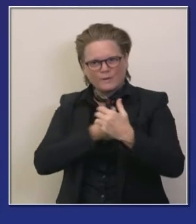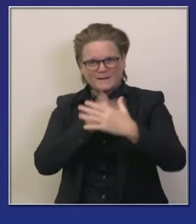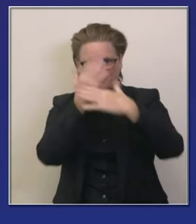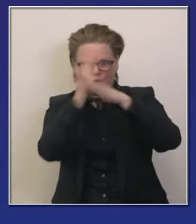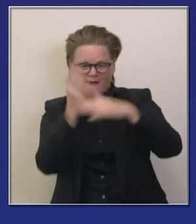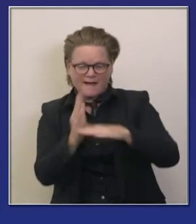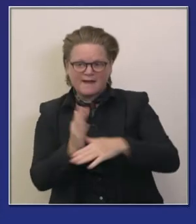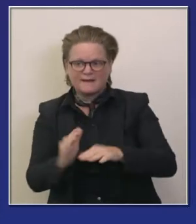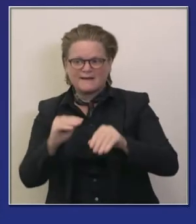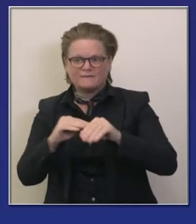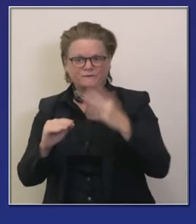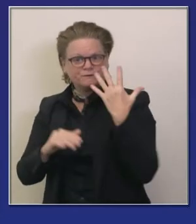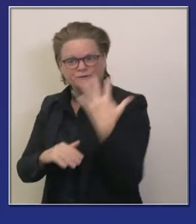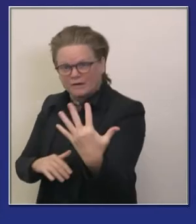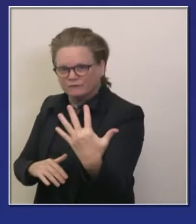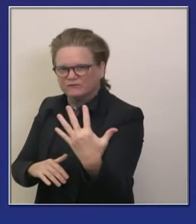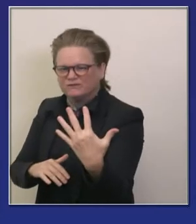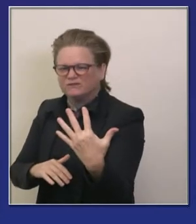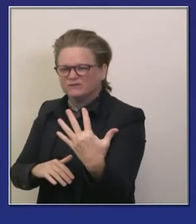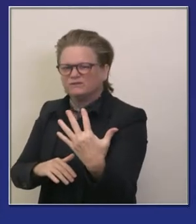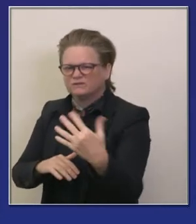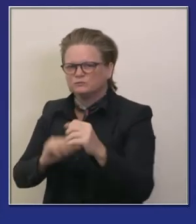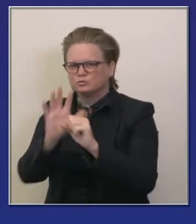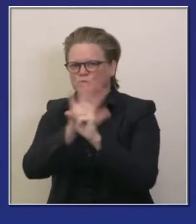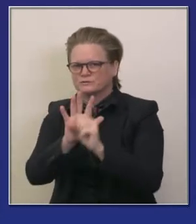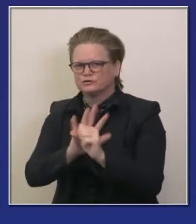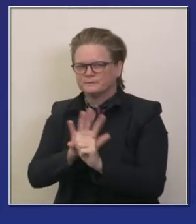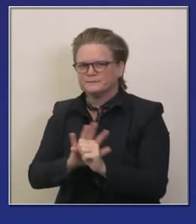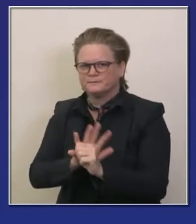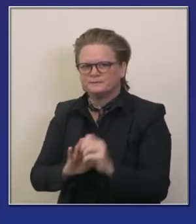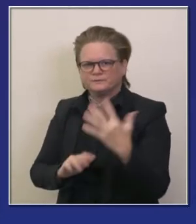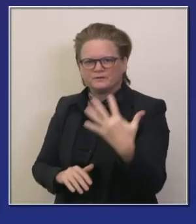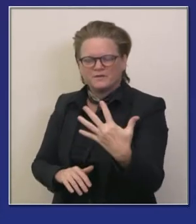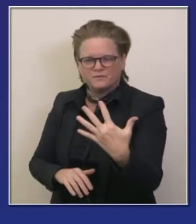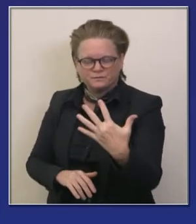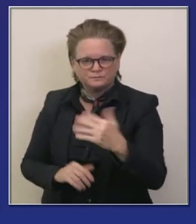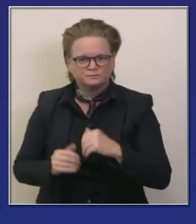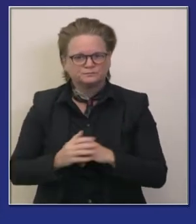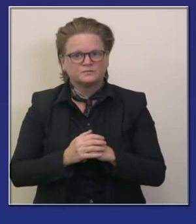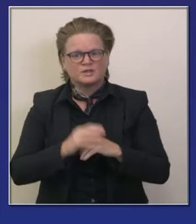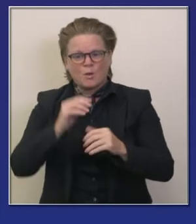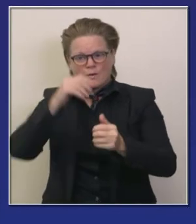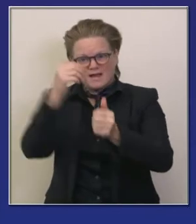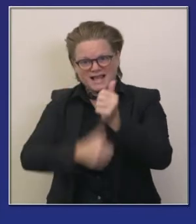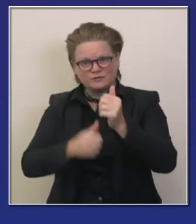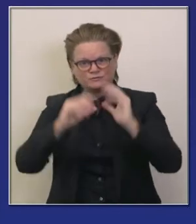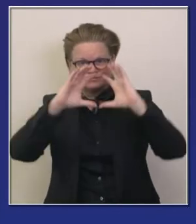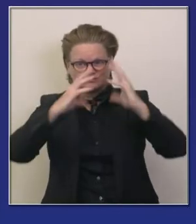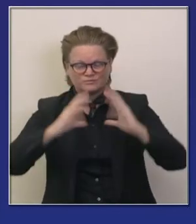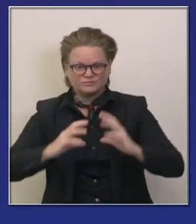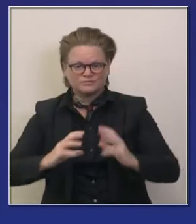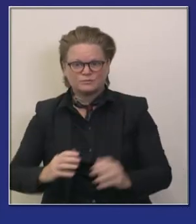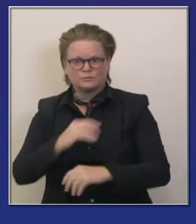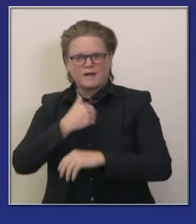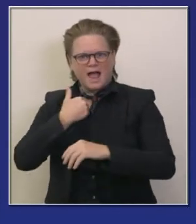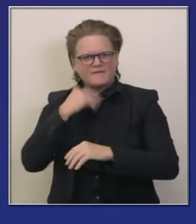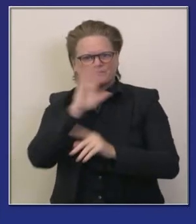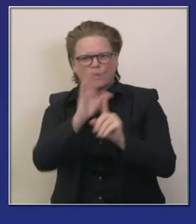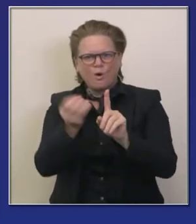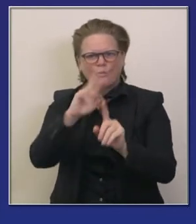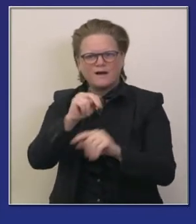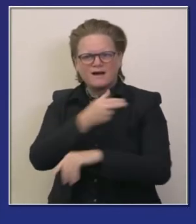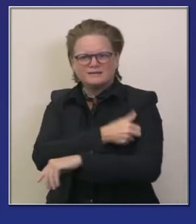regiones donde hay una interconexión figurativamente entre los sistemas de hospitales y de cuidados